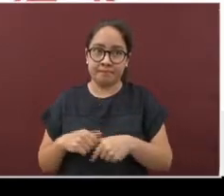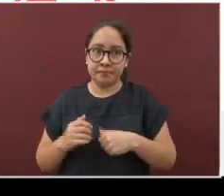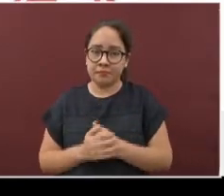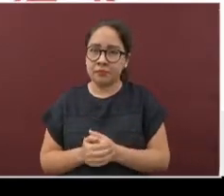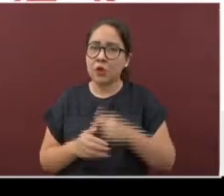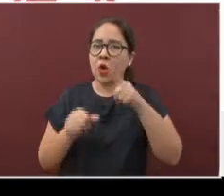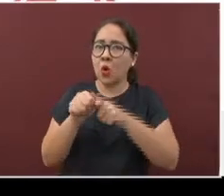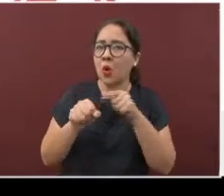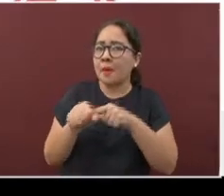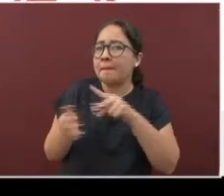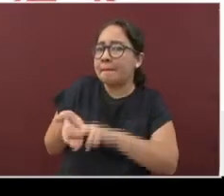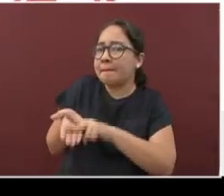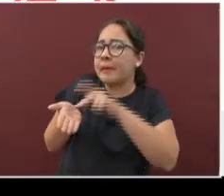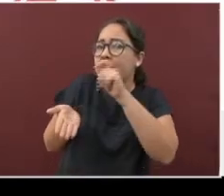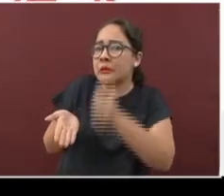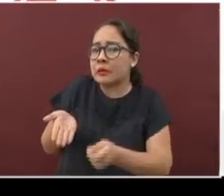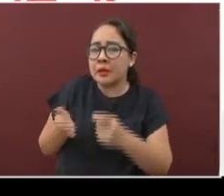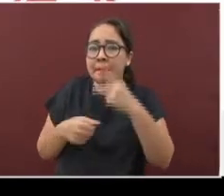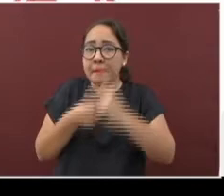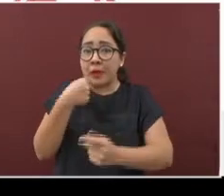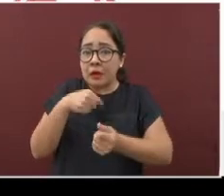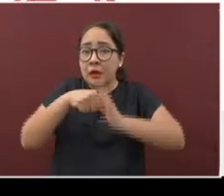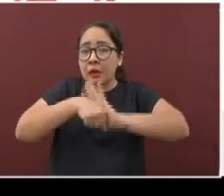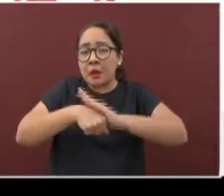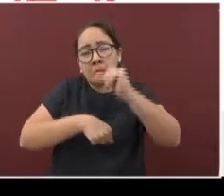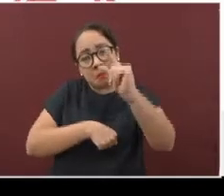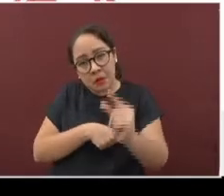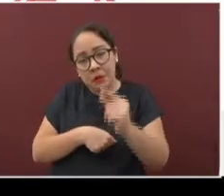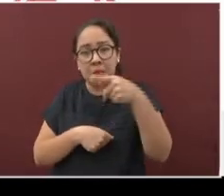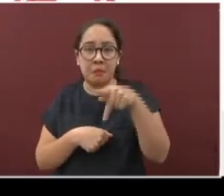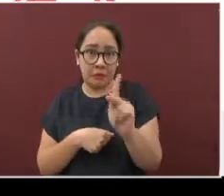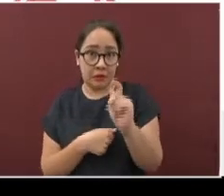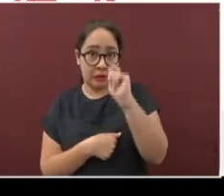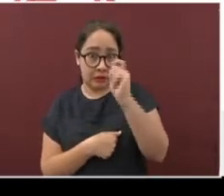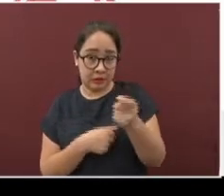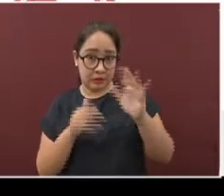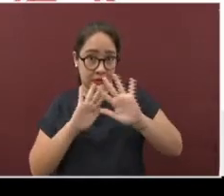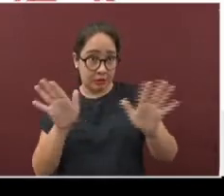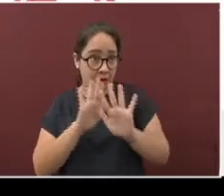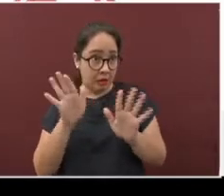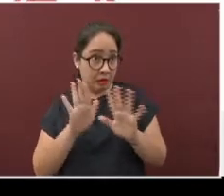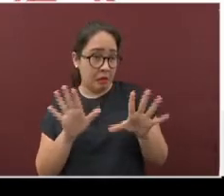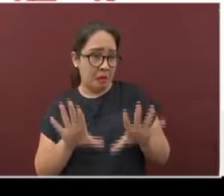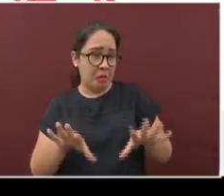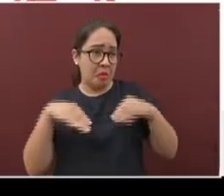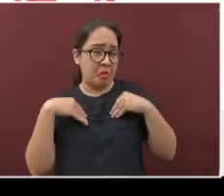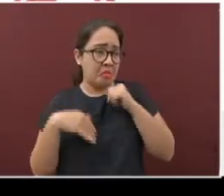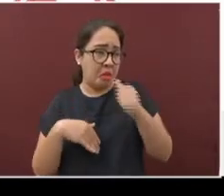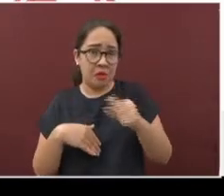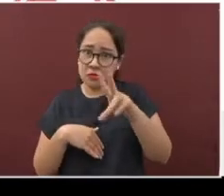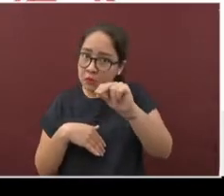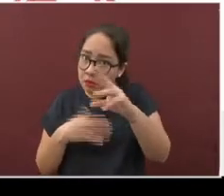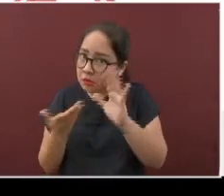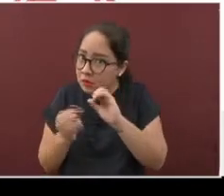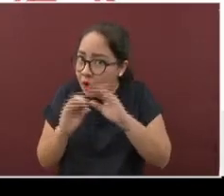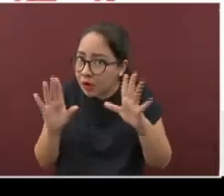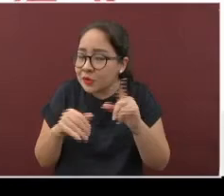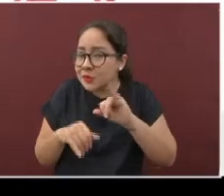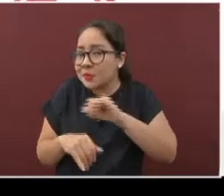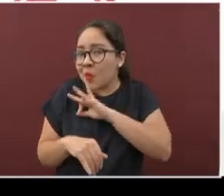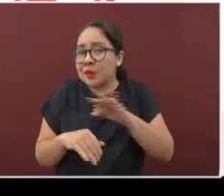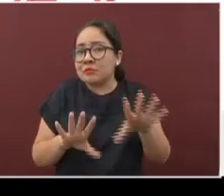color verde, el riesgo de contagio es bajo, pero no significa que no puedan contagiarse. Ya se encuentran